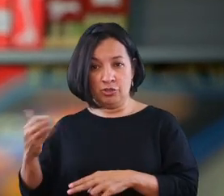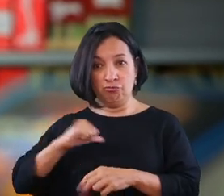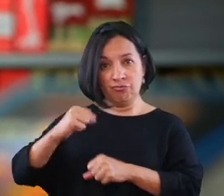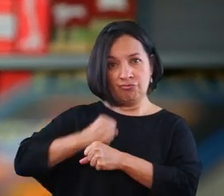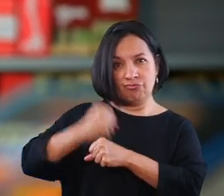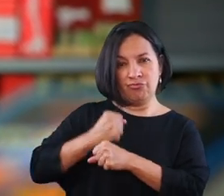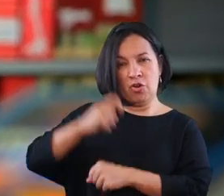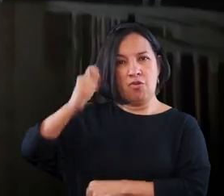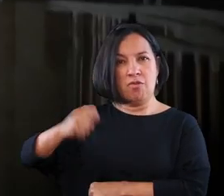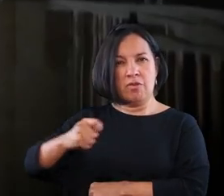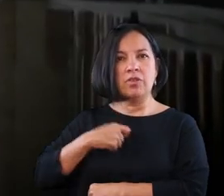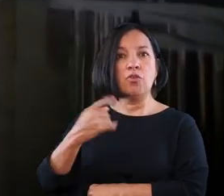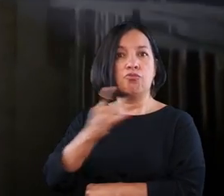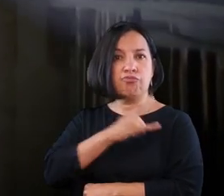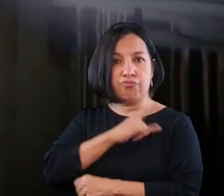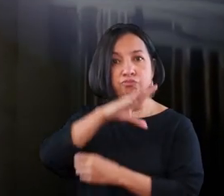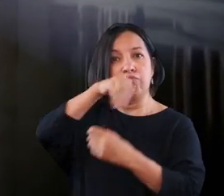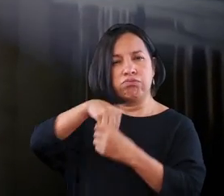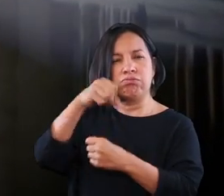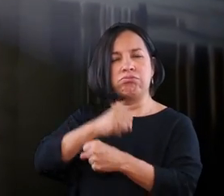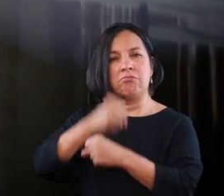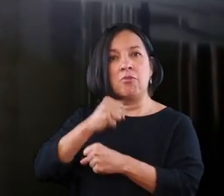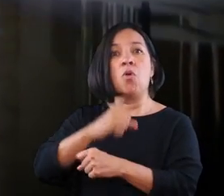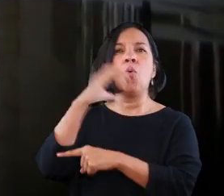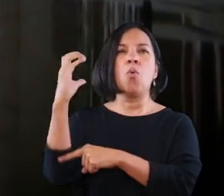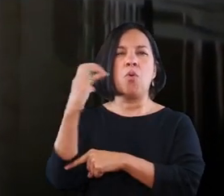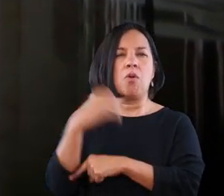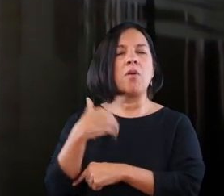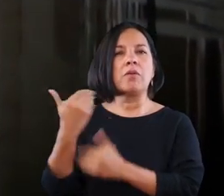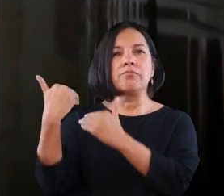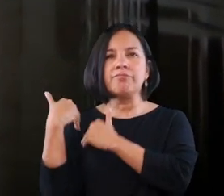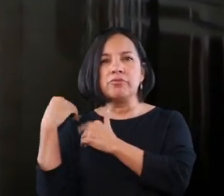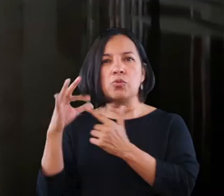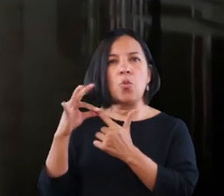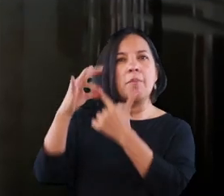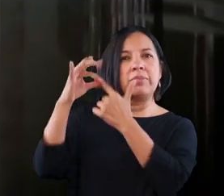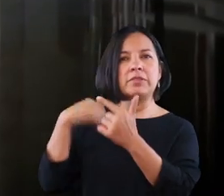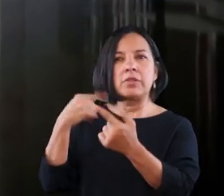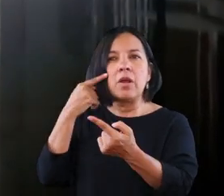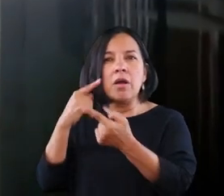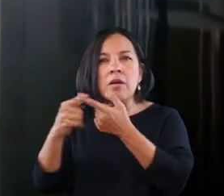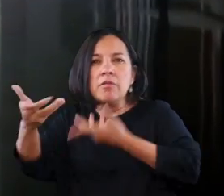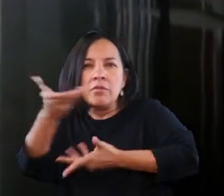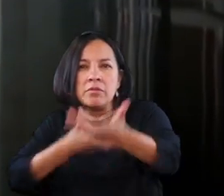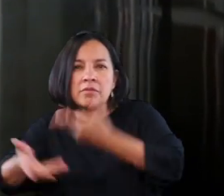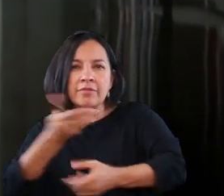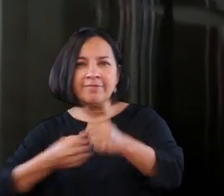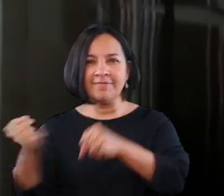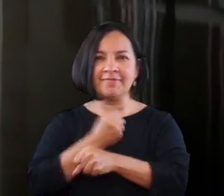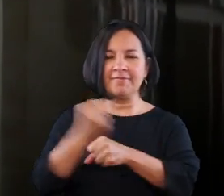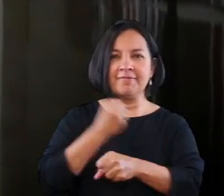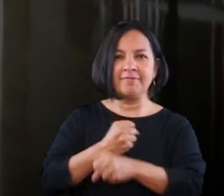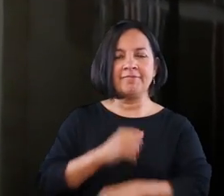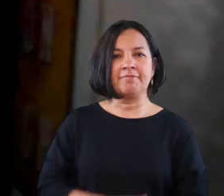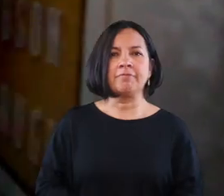es Jackson Cristancho y soy abogado. Hago parte de la Universidad Cooperativa de Colombia en el cargo de especialista de relaciones laborales.